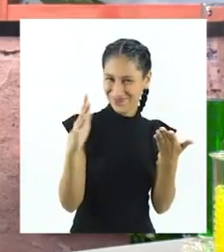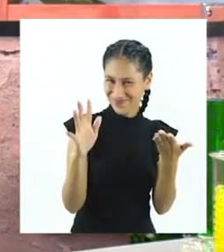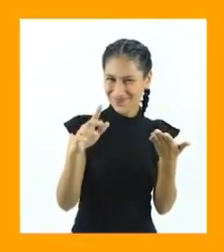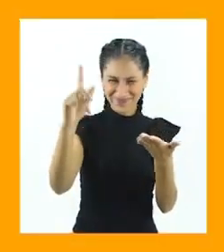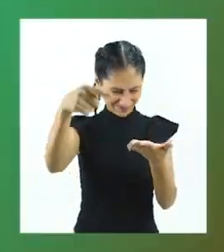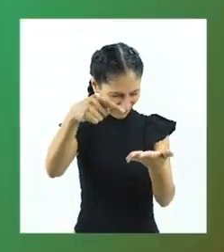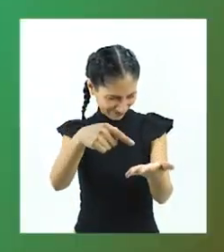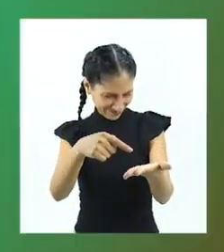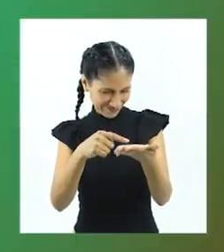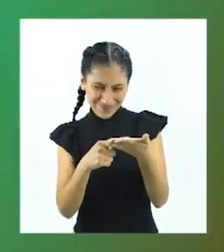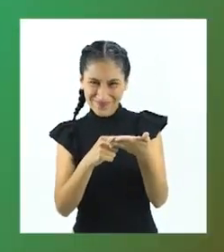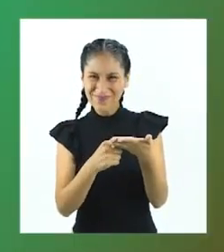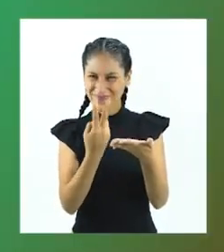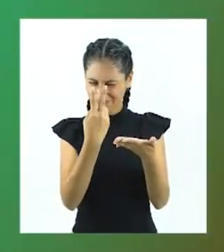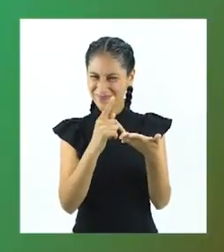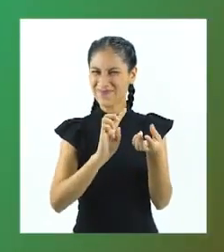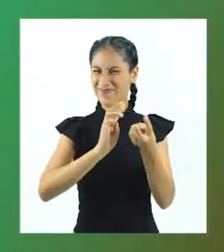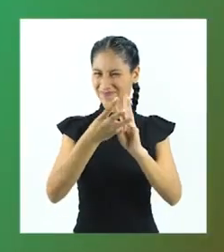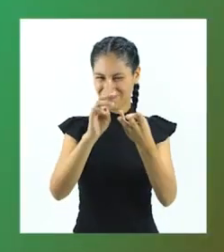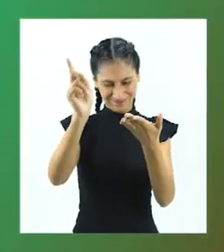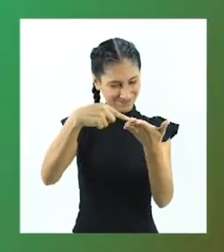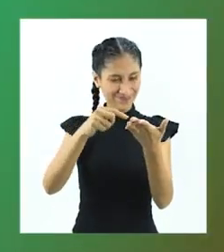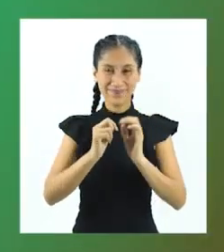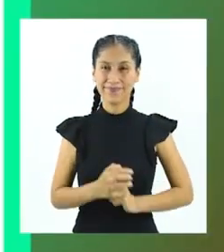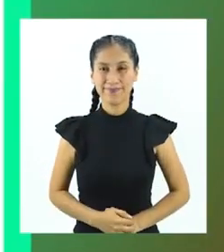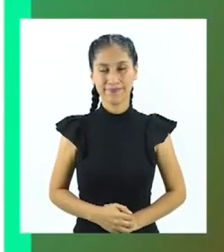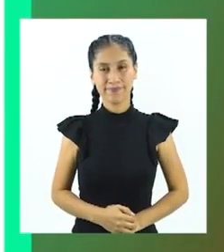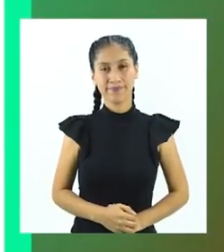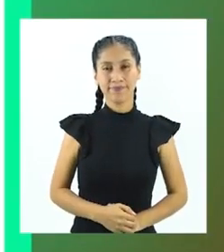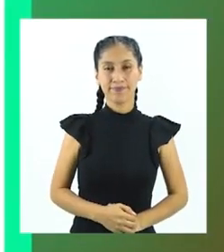Ya está. Me acaba de llegar un mensaje vía WhatsApp.